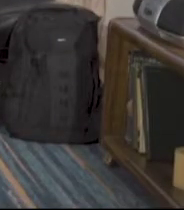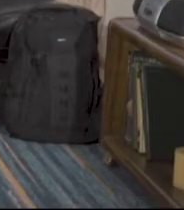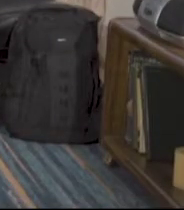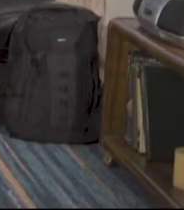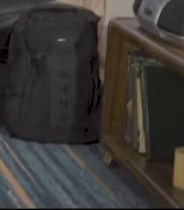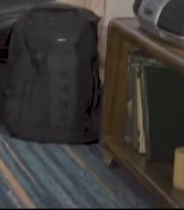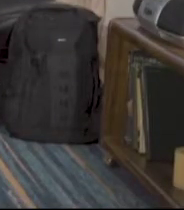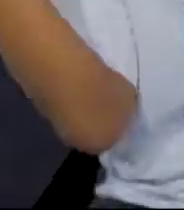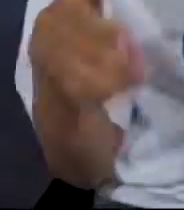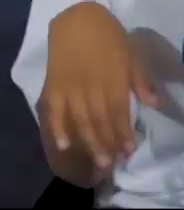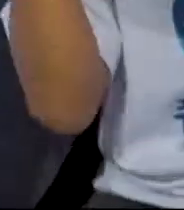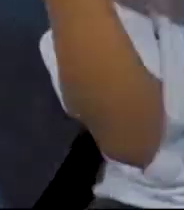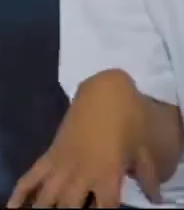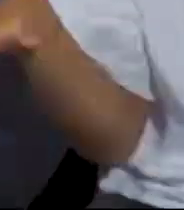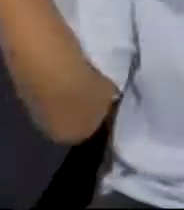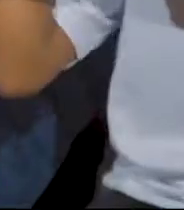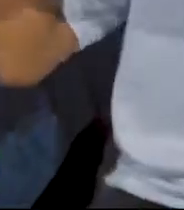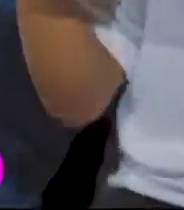Vamos. Vamos.